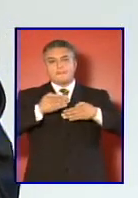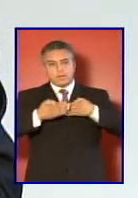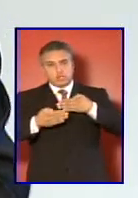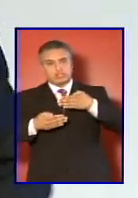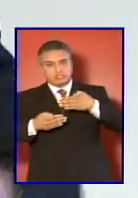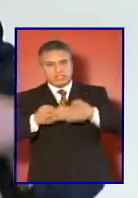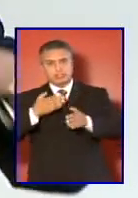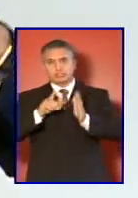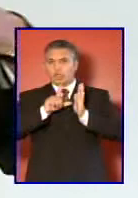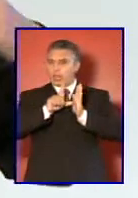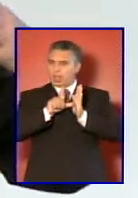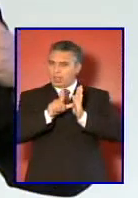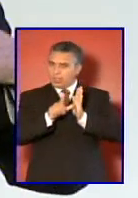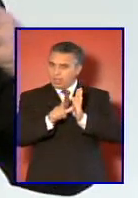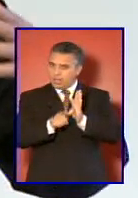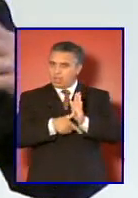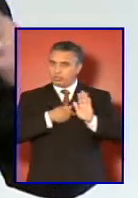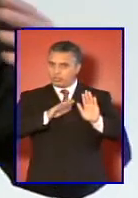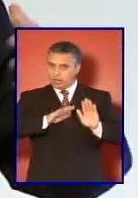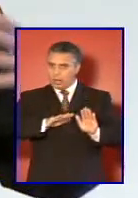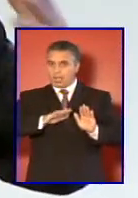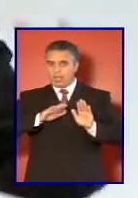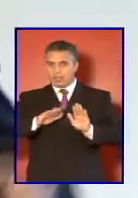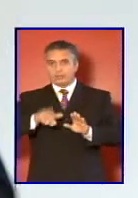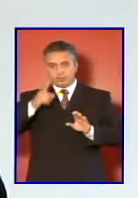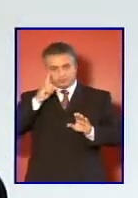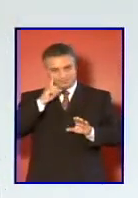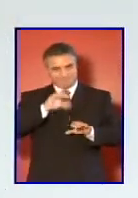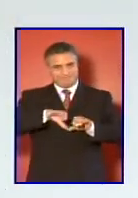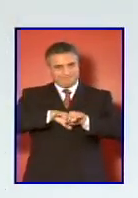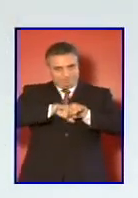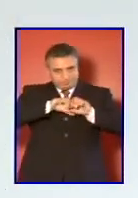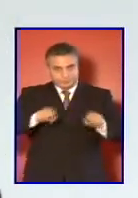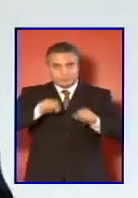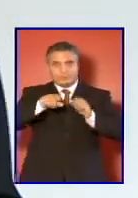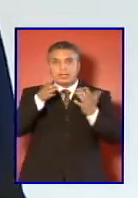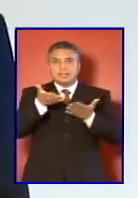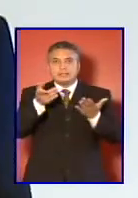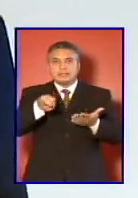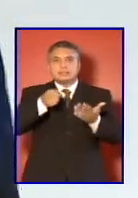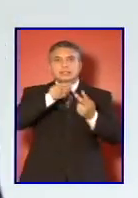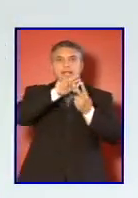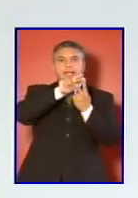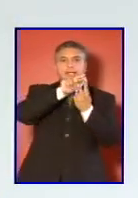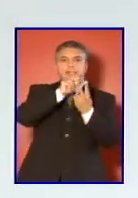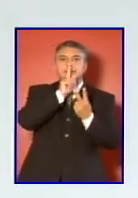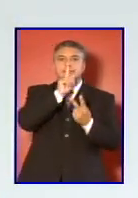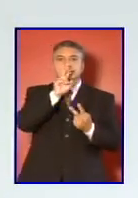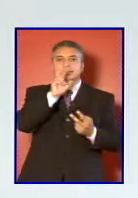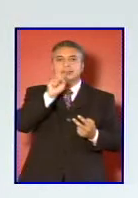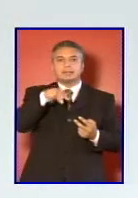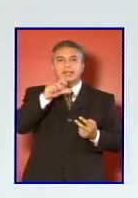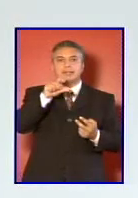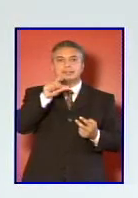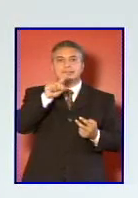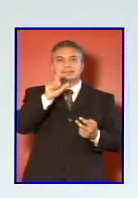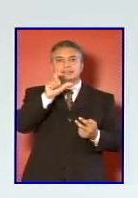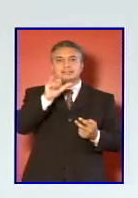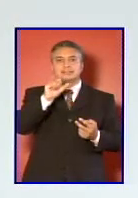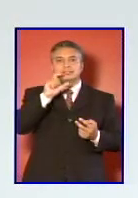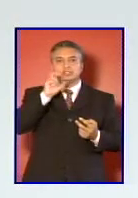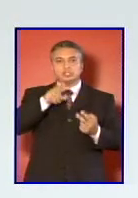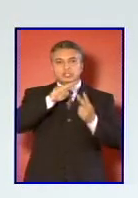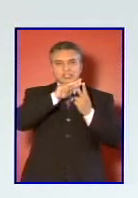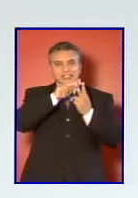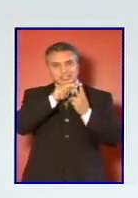esta decisión sobre la transición ha significado que queramos